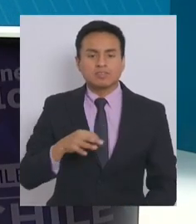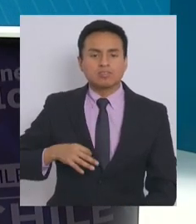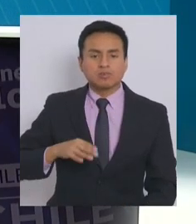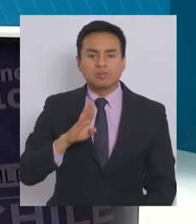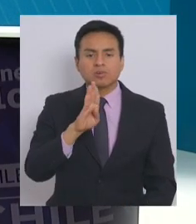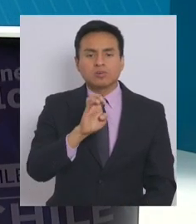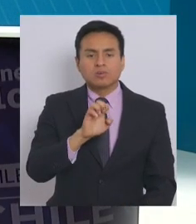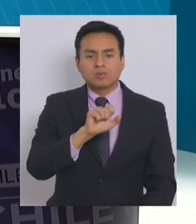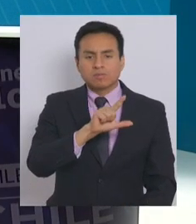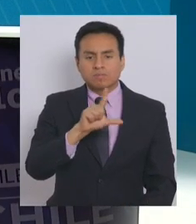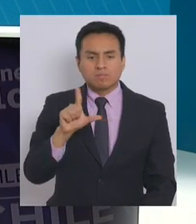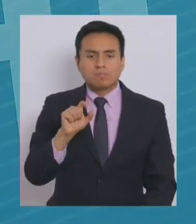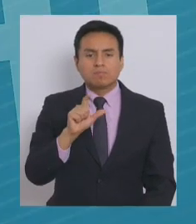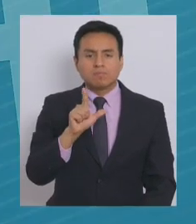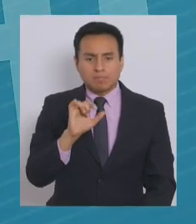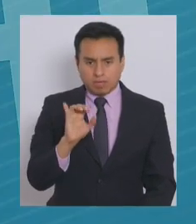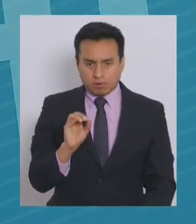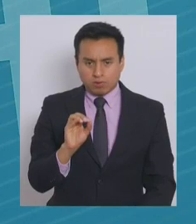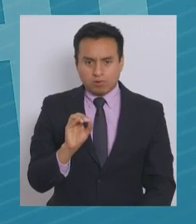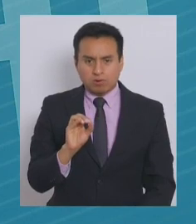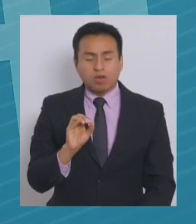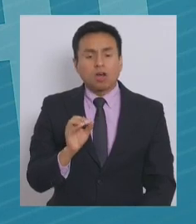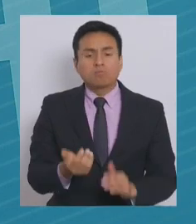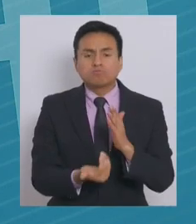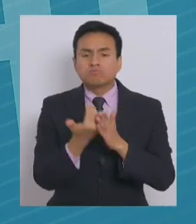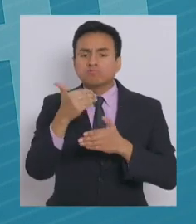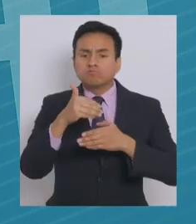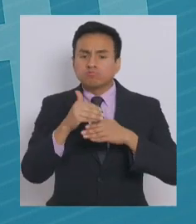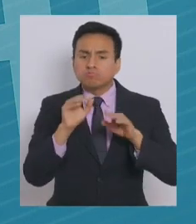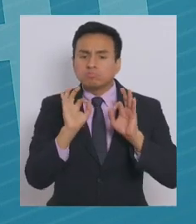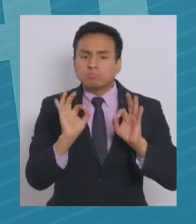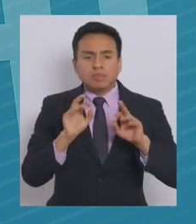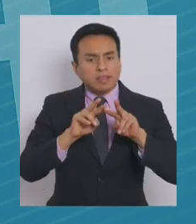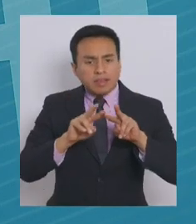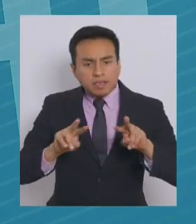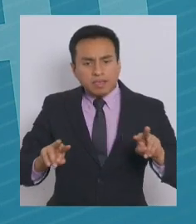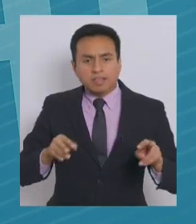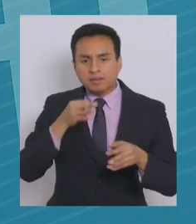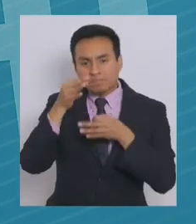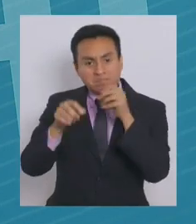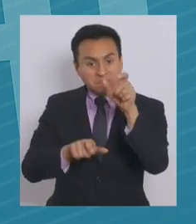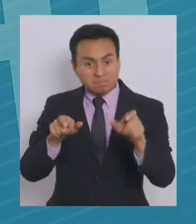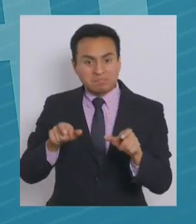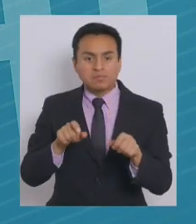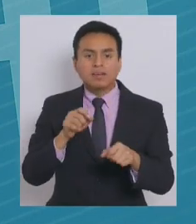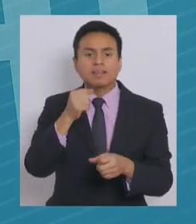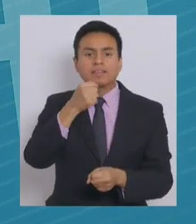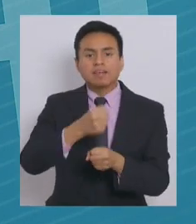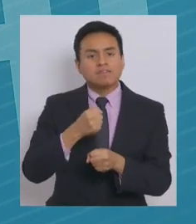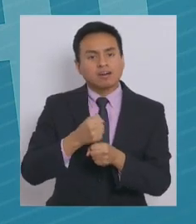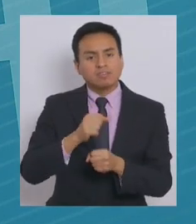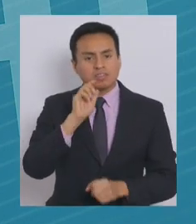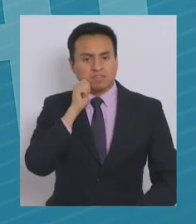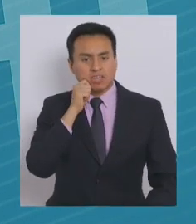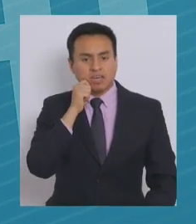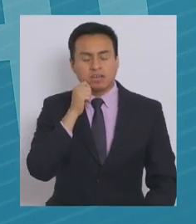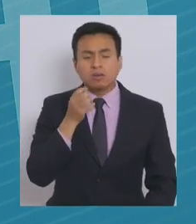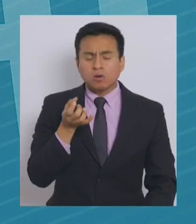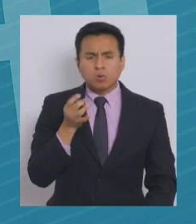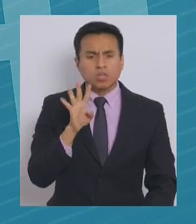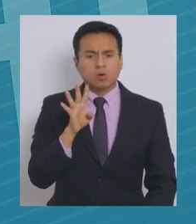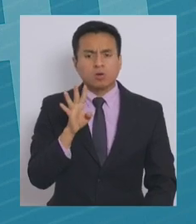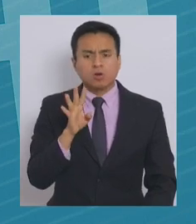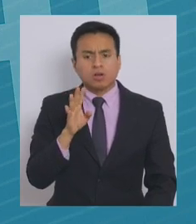Belolio. Efectivamente, hemos tenido una jornada tranquila. Yo quiero comentarle a la gente de que este es un trabajo que no es de